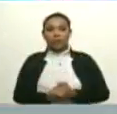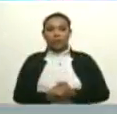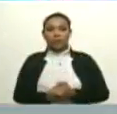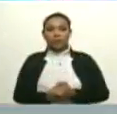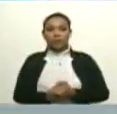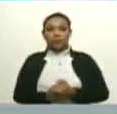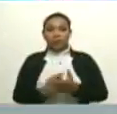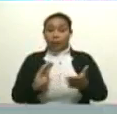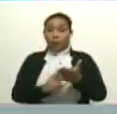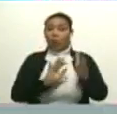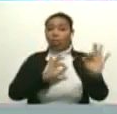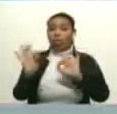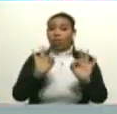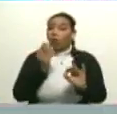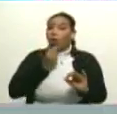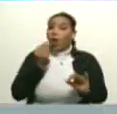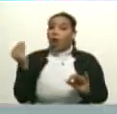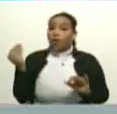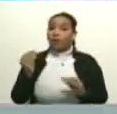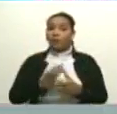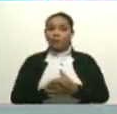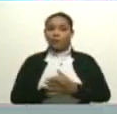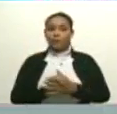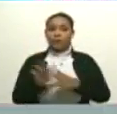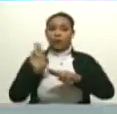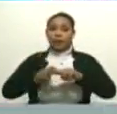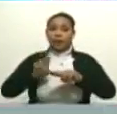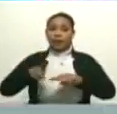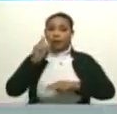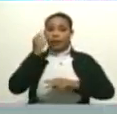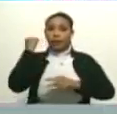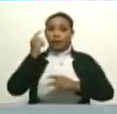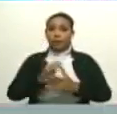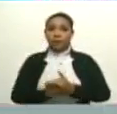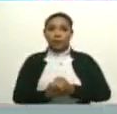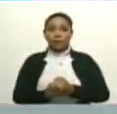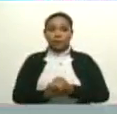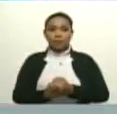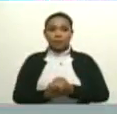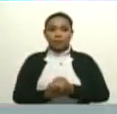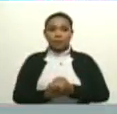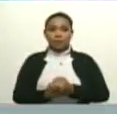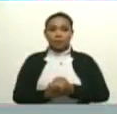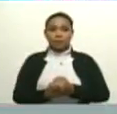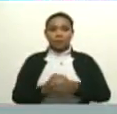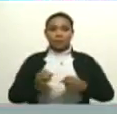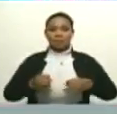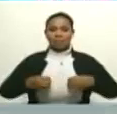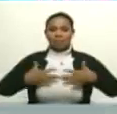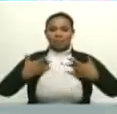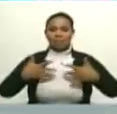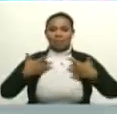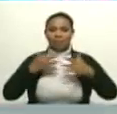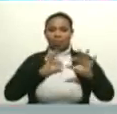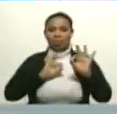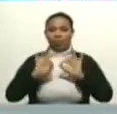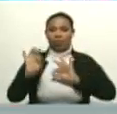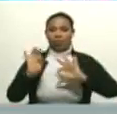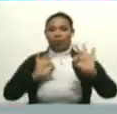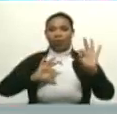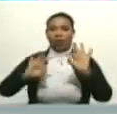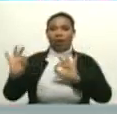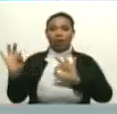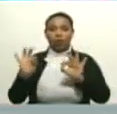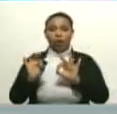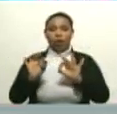sembrar el teatro en la juventud, en los niños, en las niñas, bueno, disfrutar el teatro en